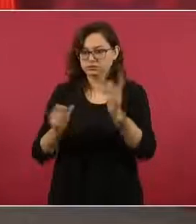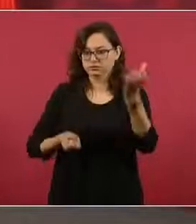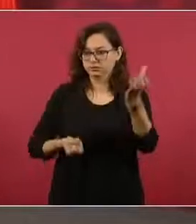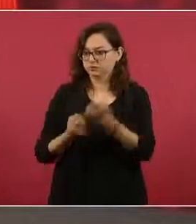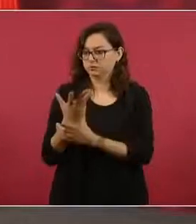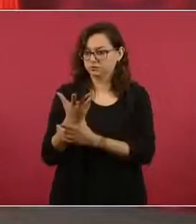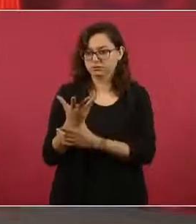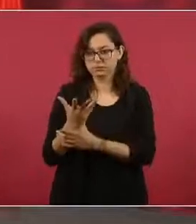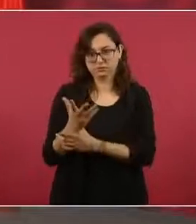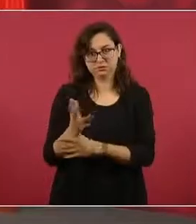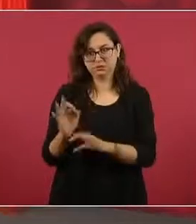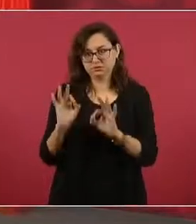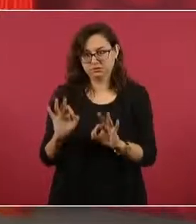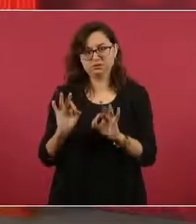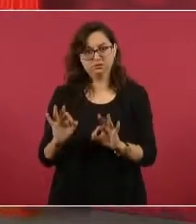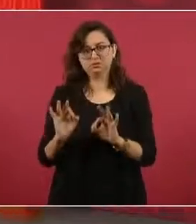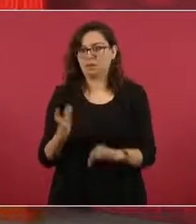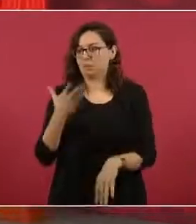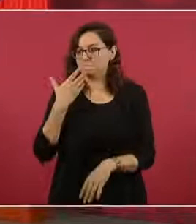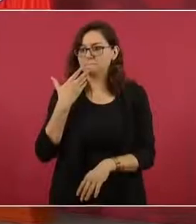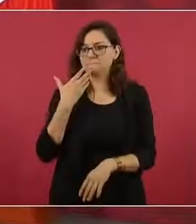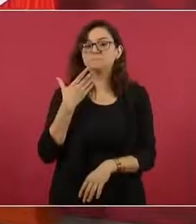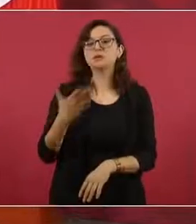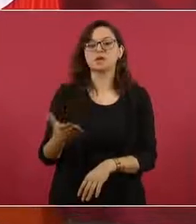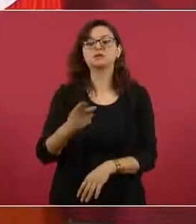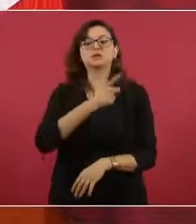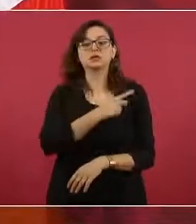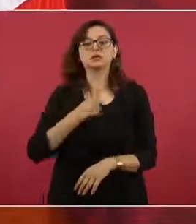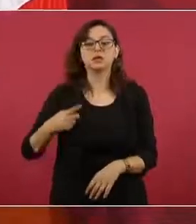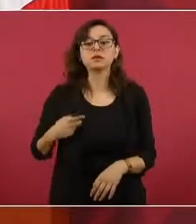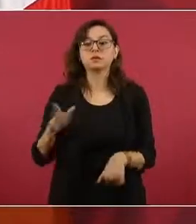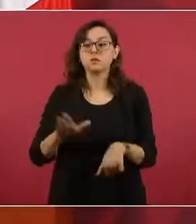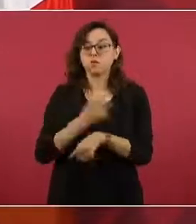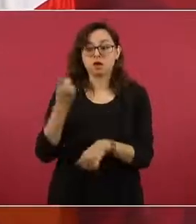perseguido político.